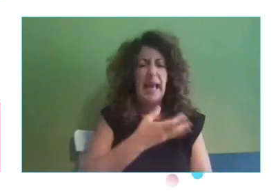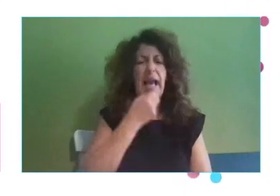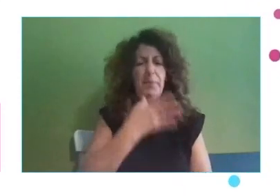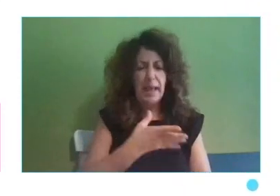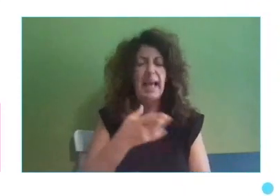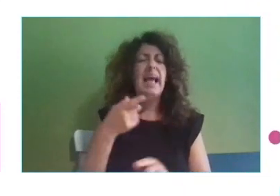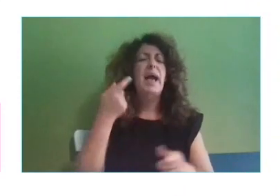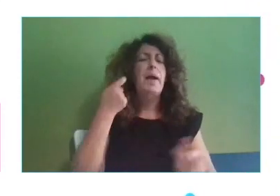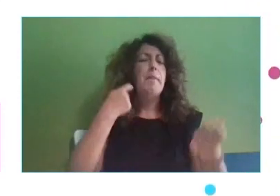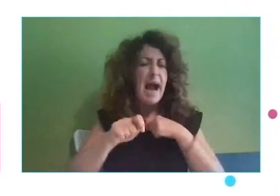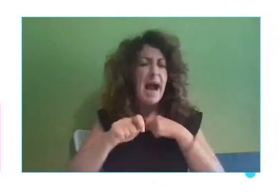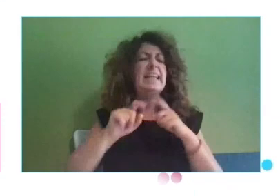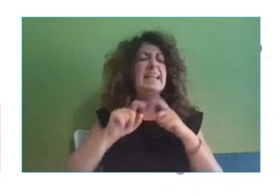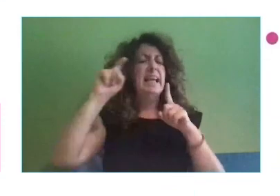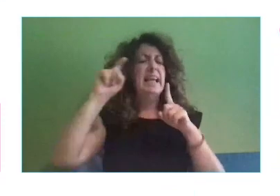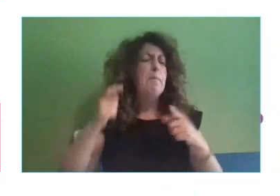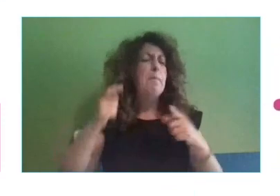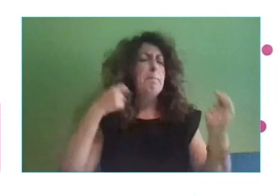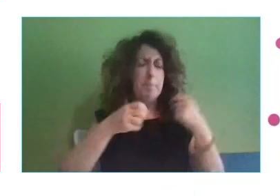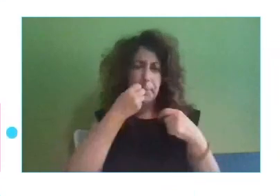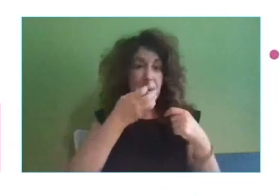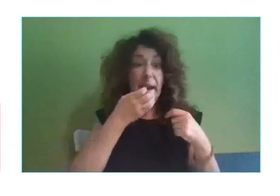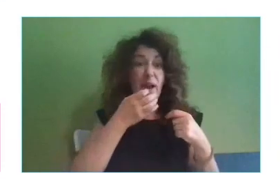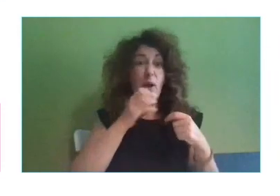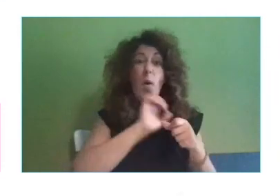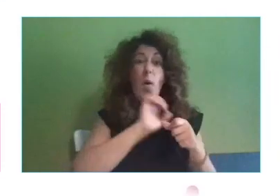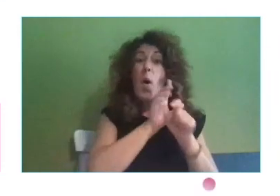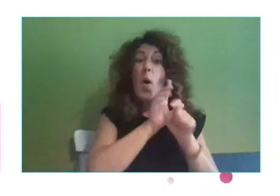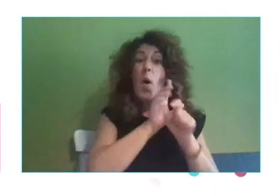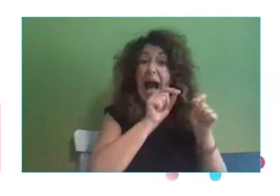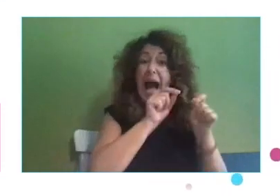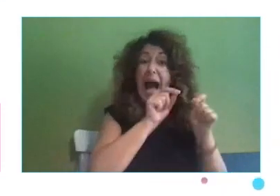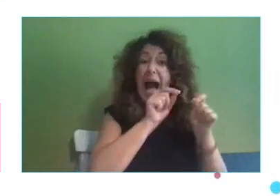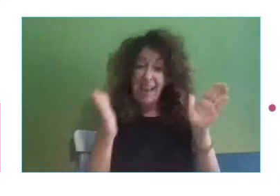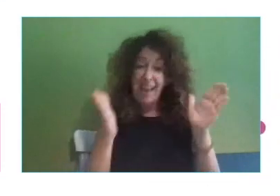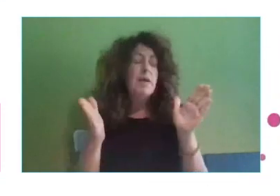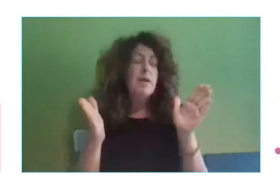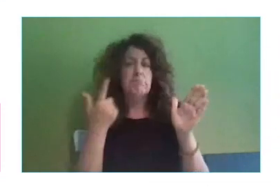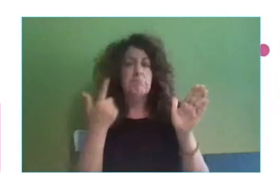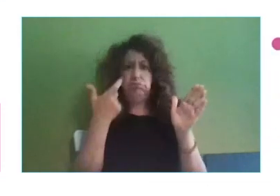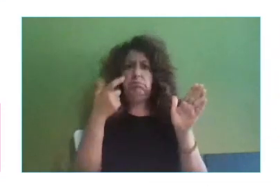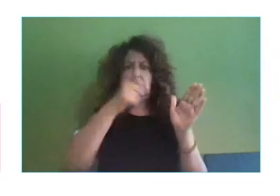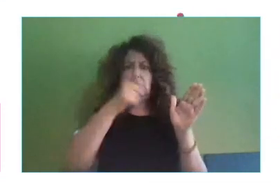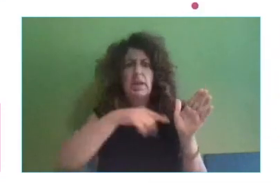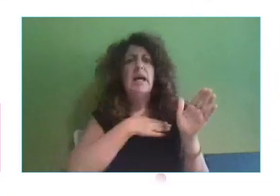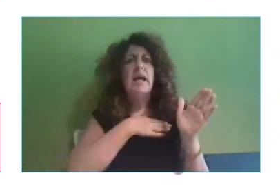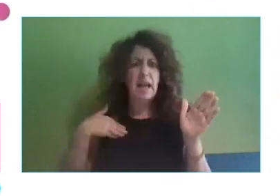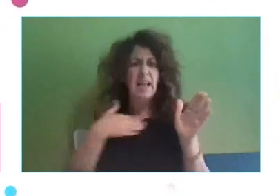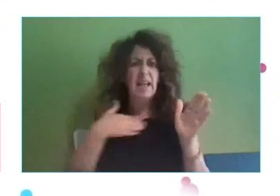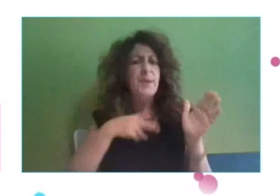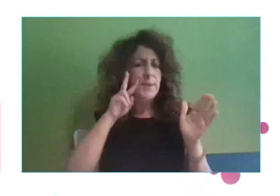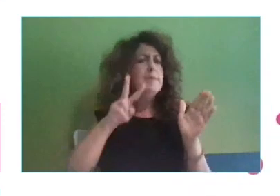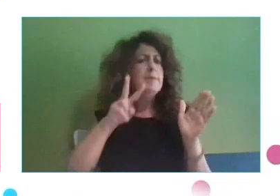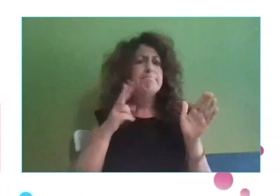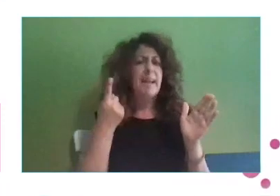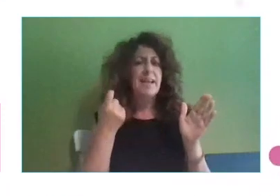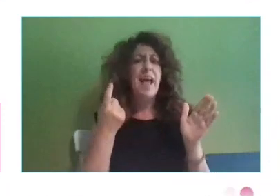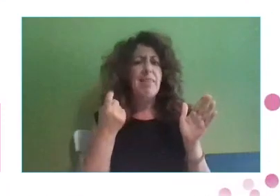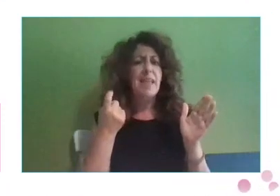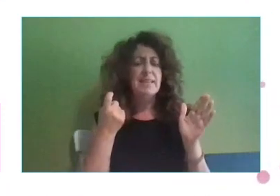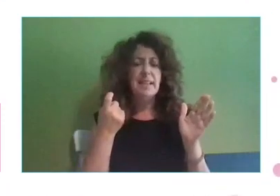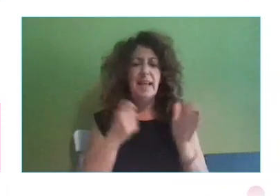pandemia ha sido un boom impresionante y claramente se ve la importancia de esa necesidad. Además,